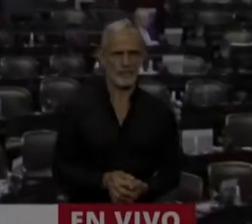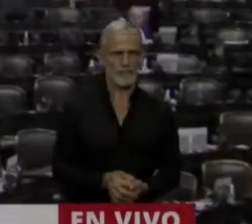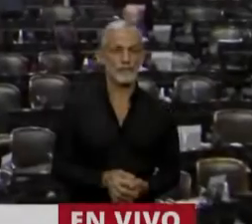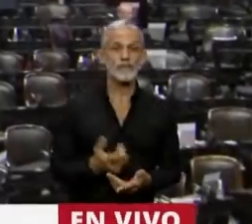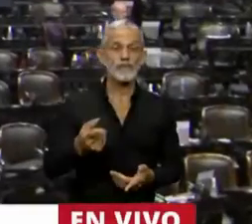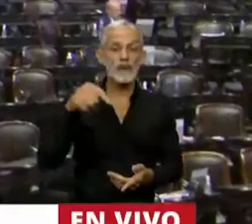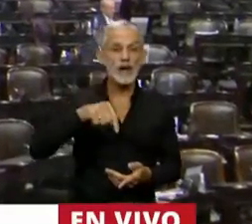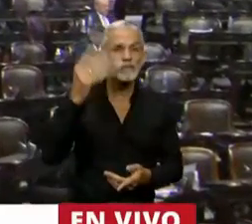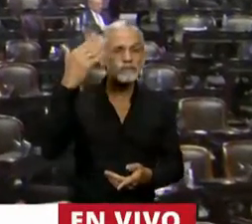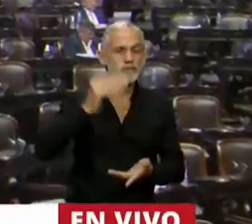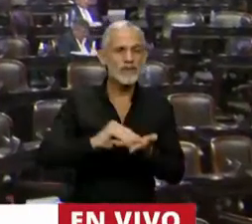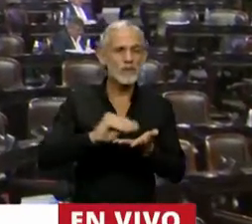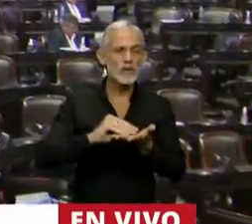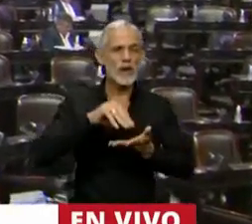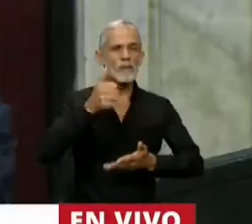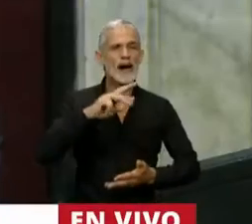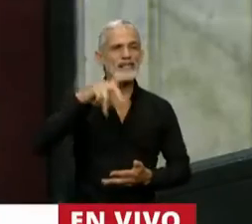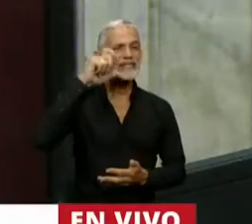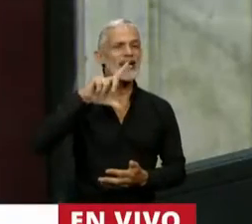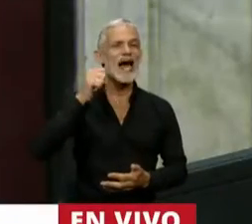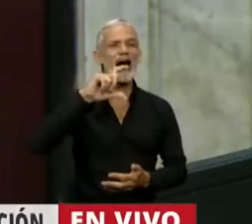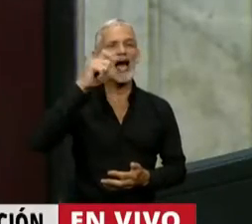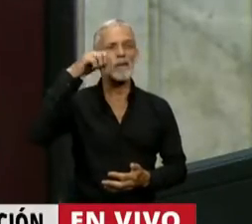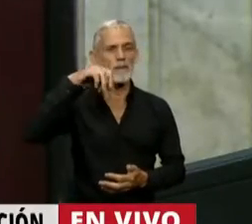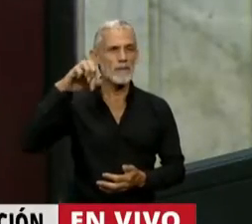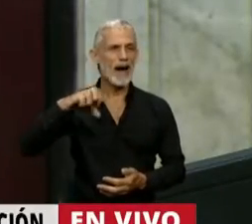En uso de la palabra, la diputada Marcela Campagnoli.